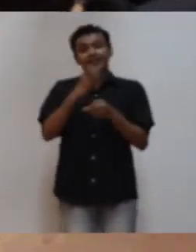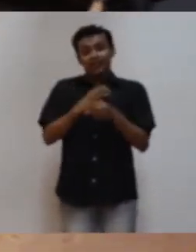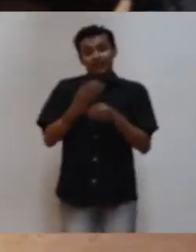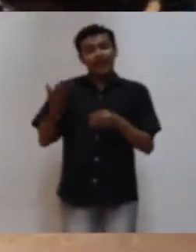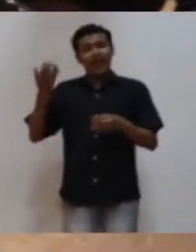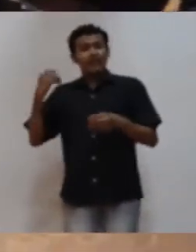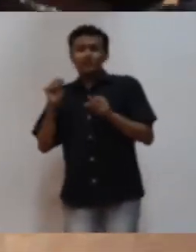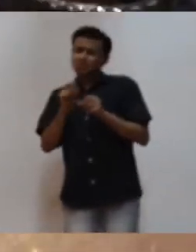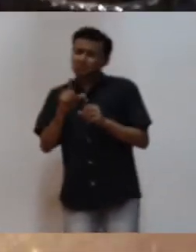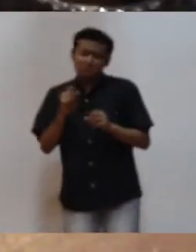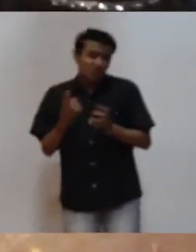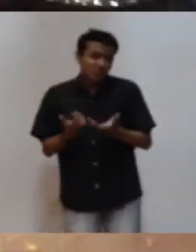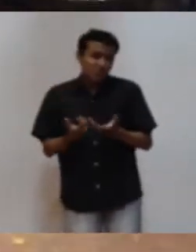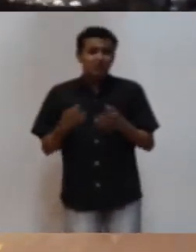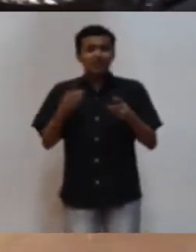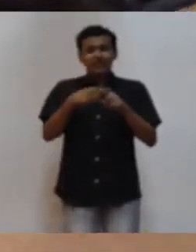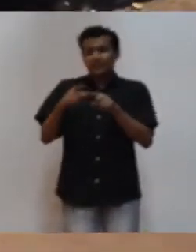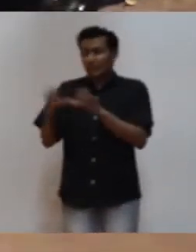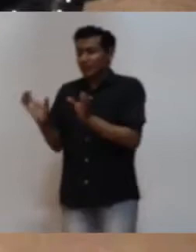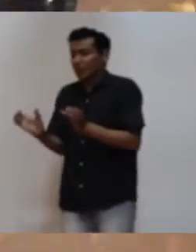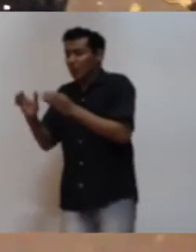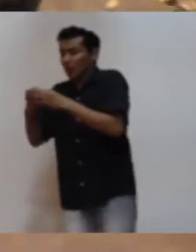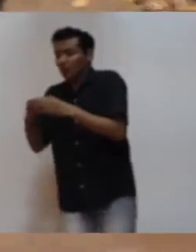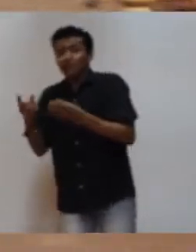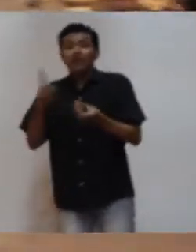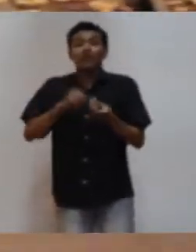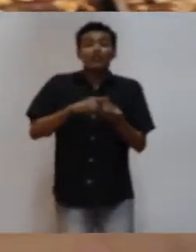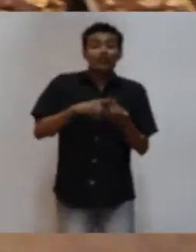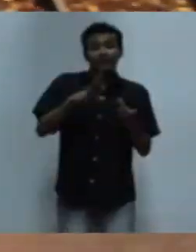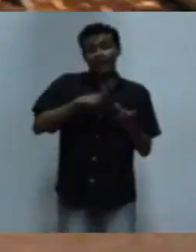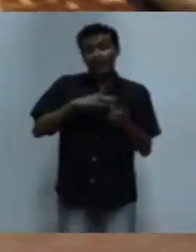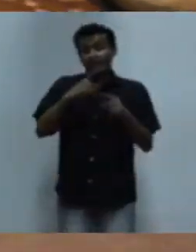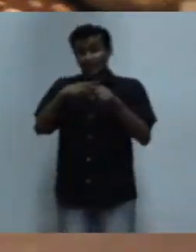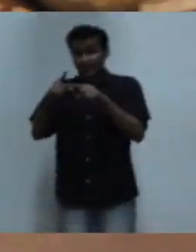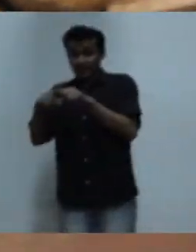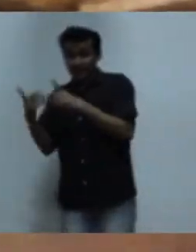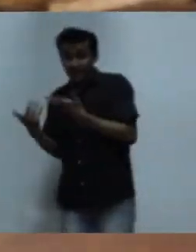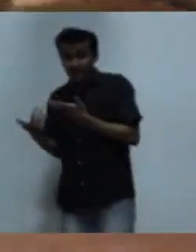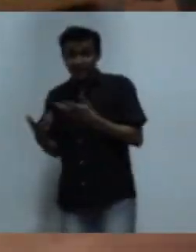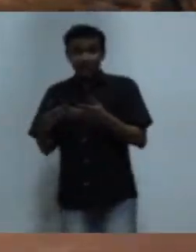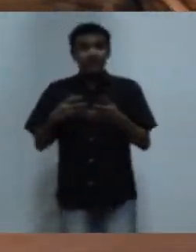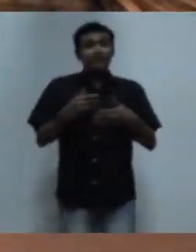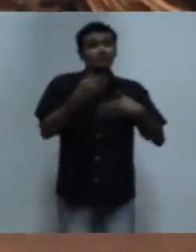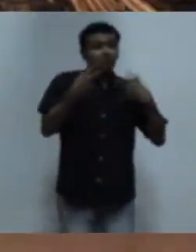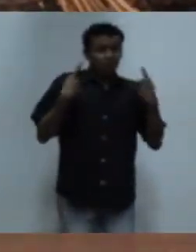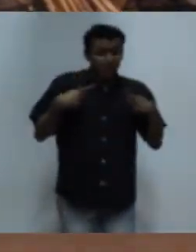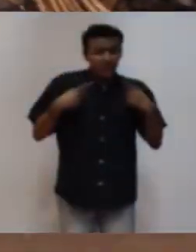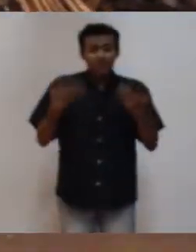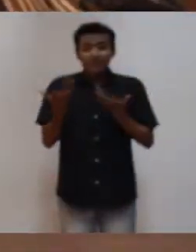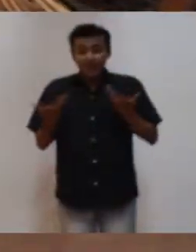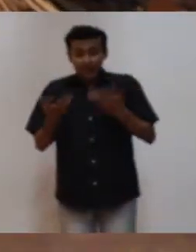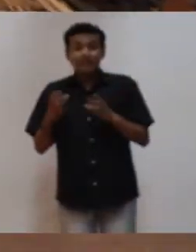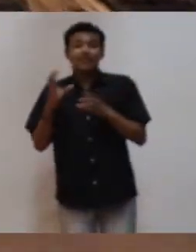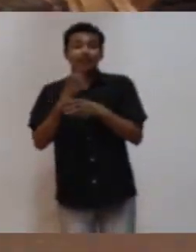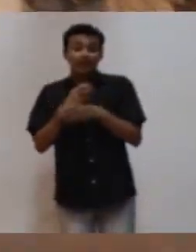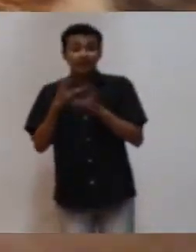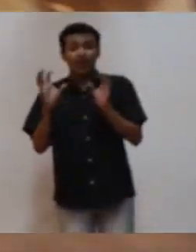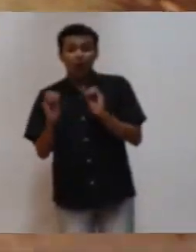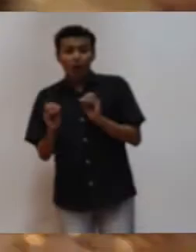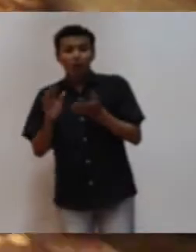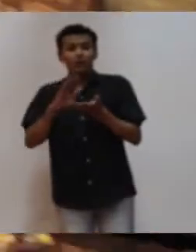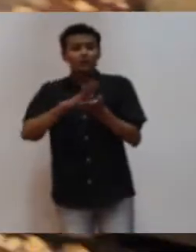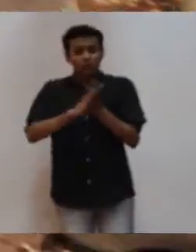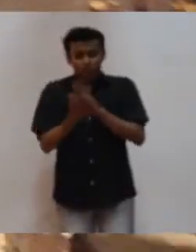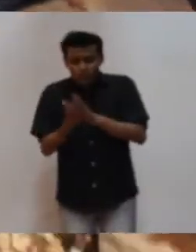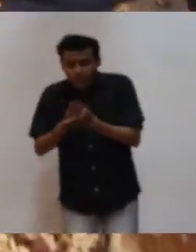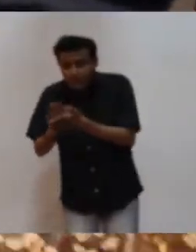donde hay productores de café. Tostarlo en comales de barro, molerlo en metates y prepararlo en la